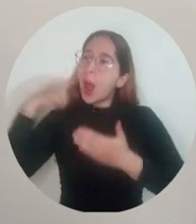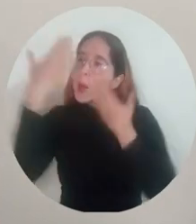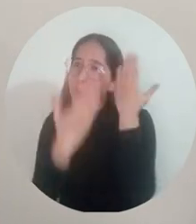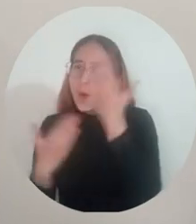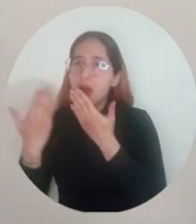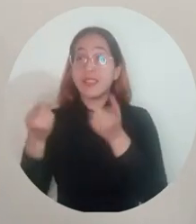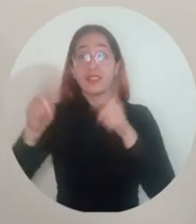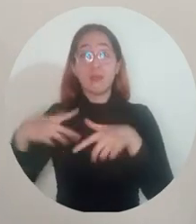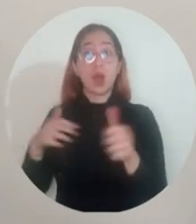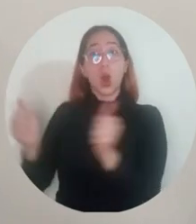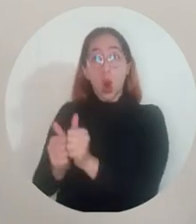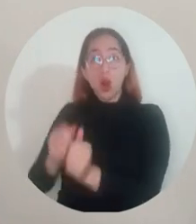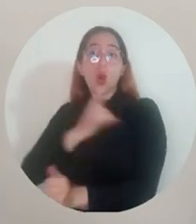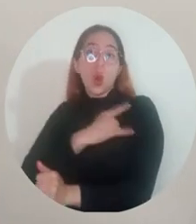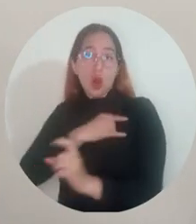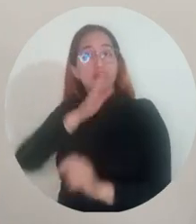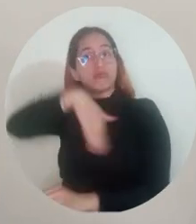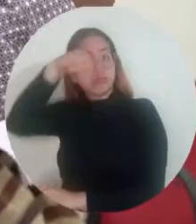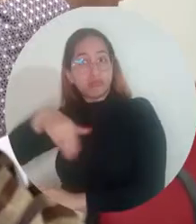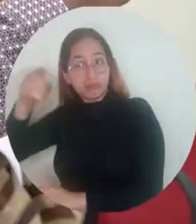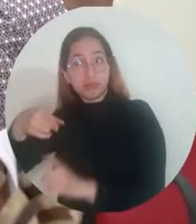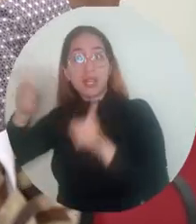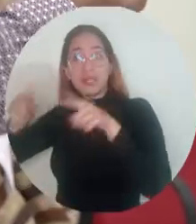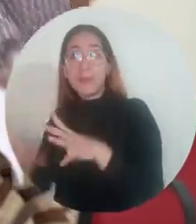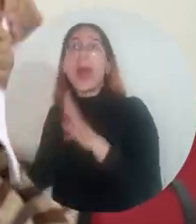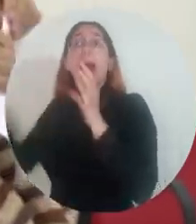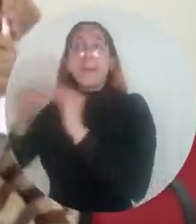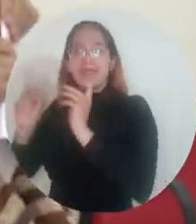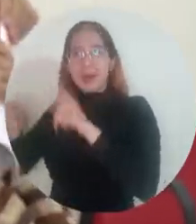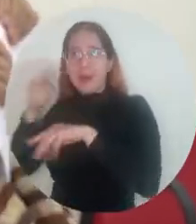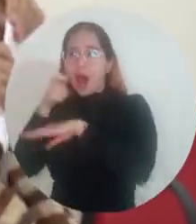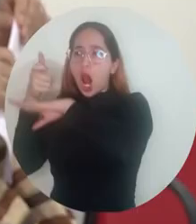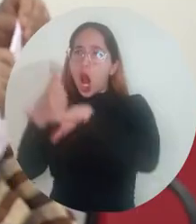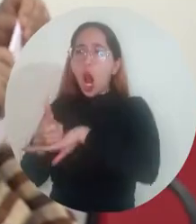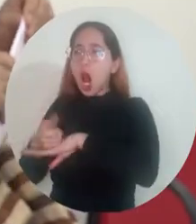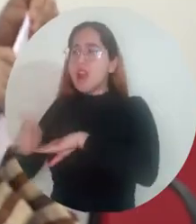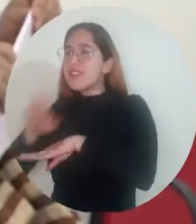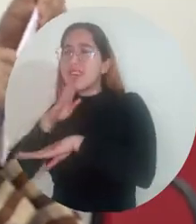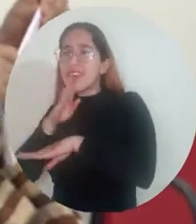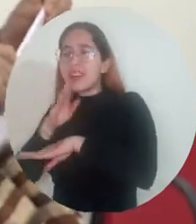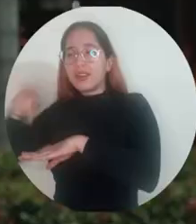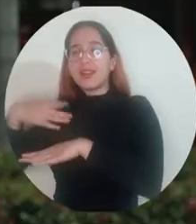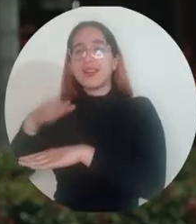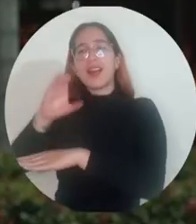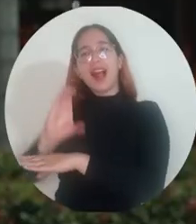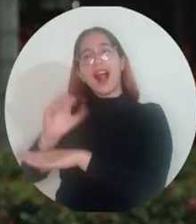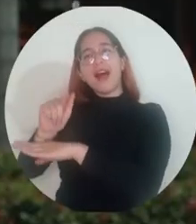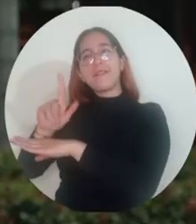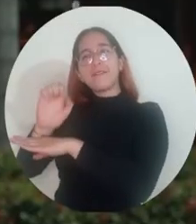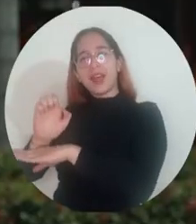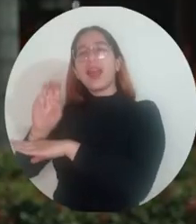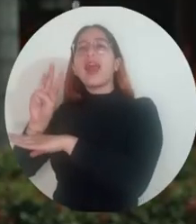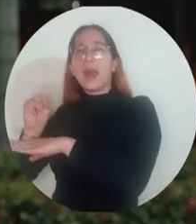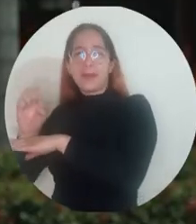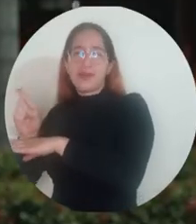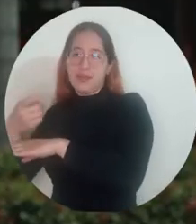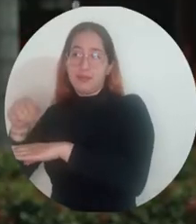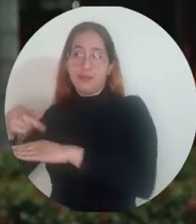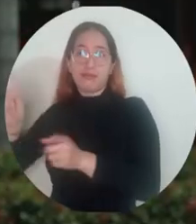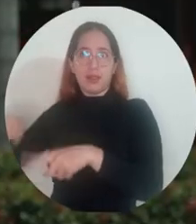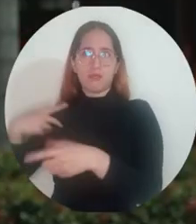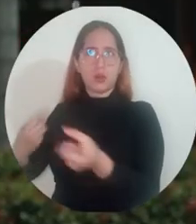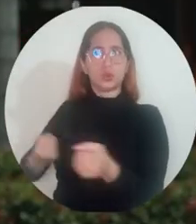votaciones con pruebas, con reuniones, con la Universidad de Antioquia, con la firma que auditaba,